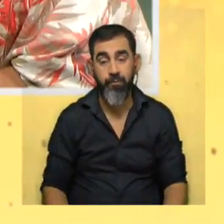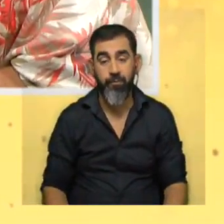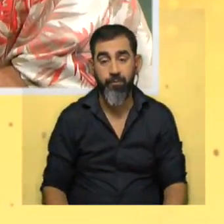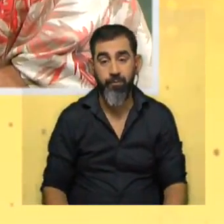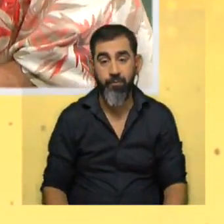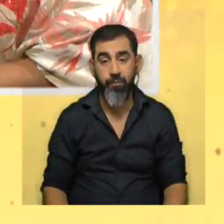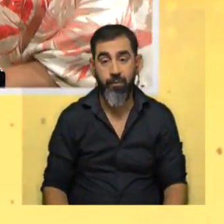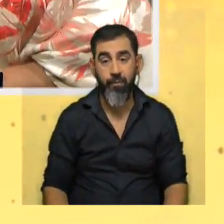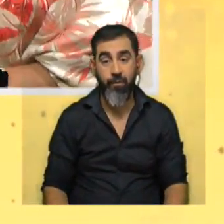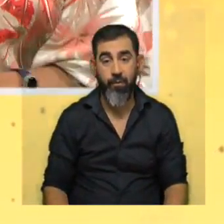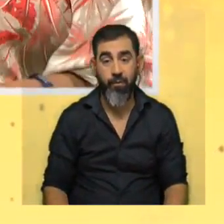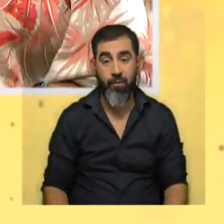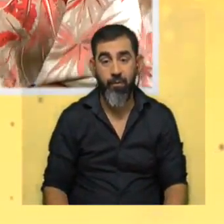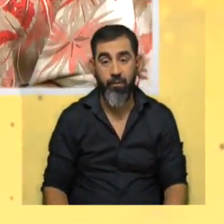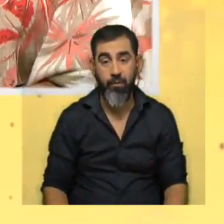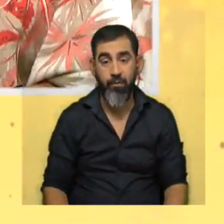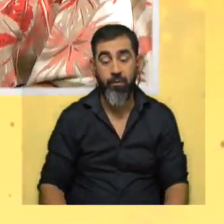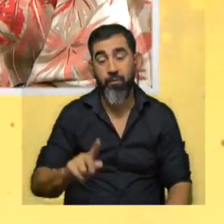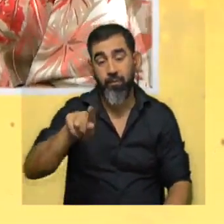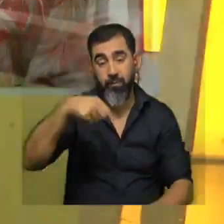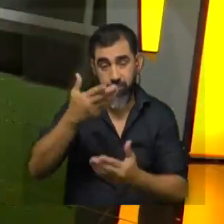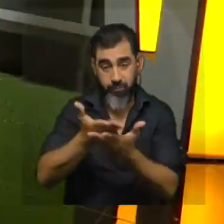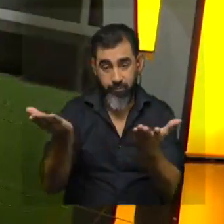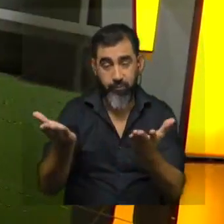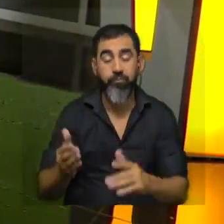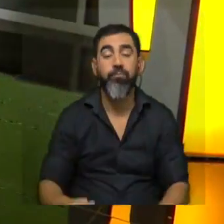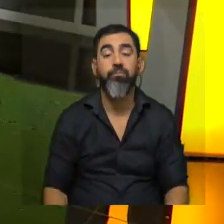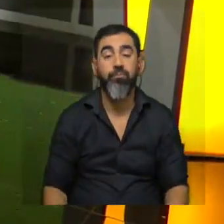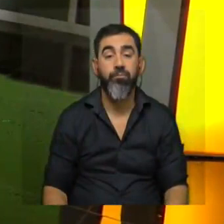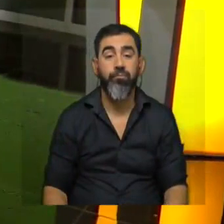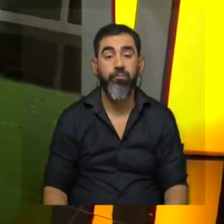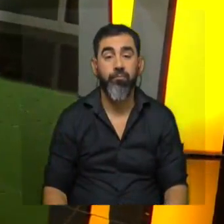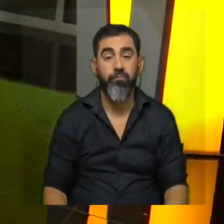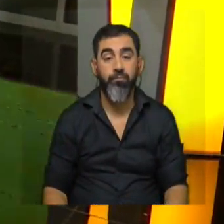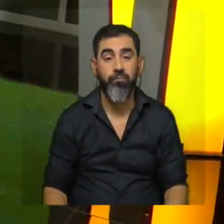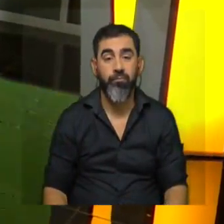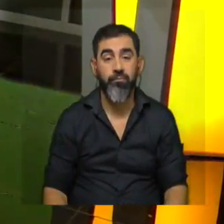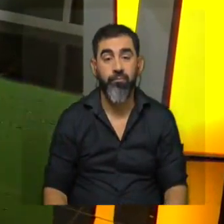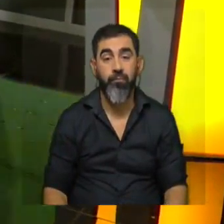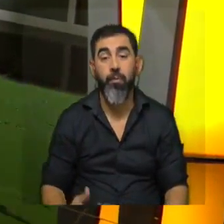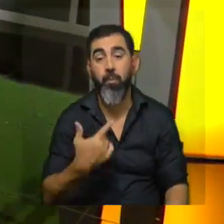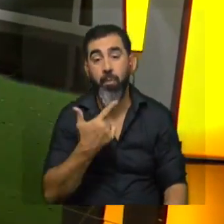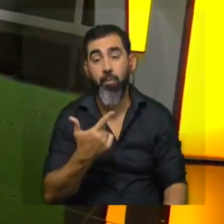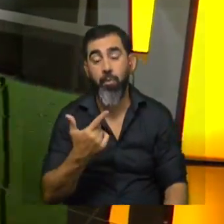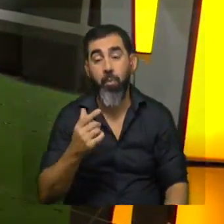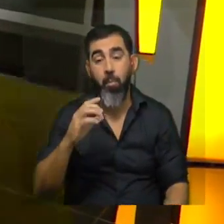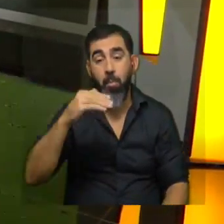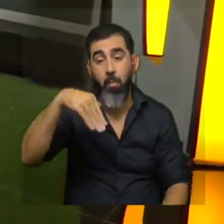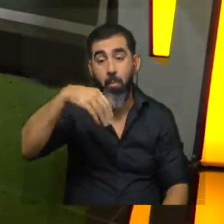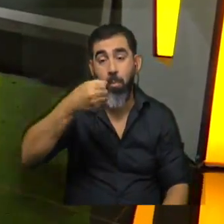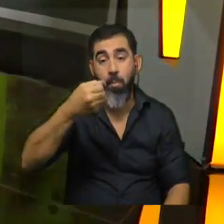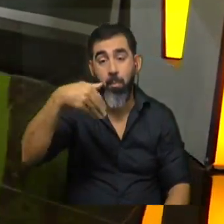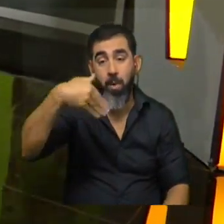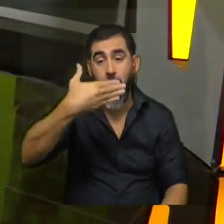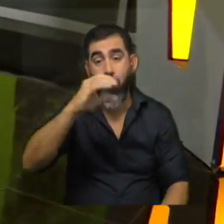esto entonces que lo vemos en la siguiente placa también este que por ejemplo si estamos subiendo un mambo y te tiro una